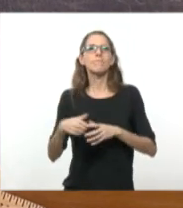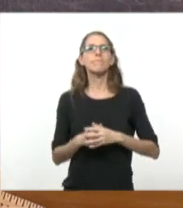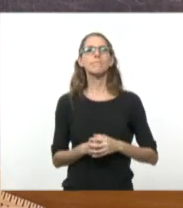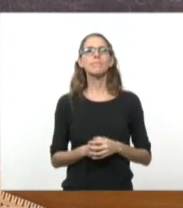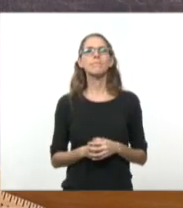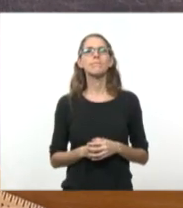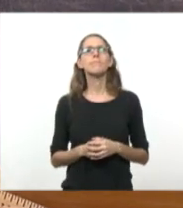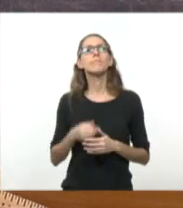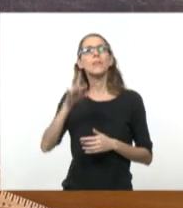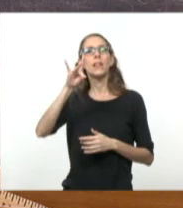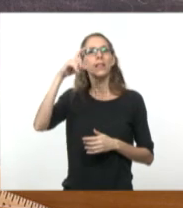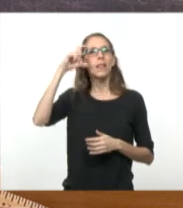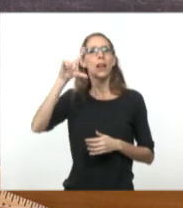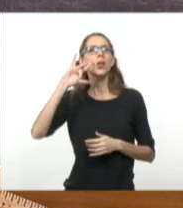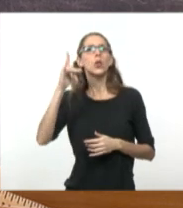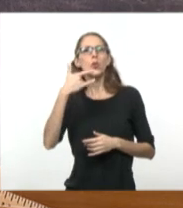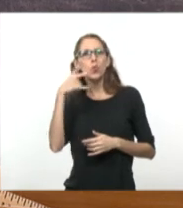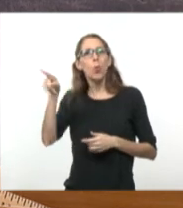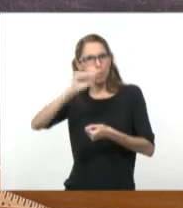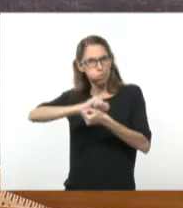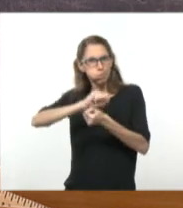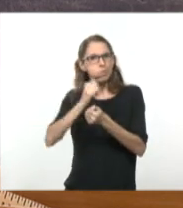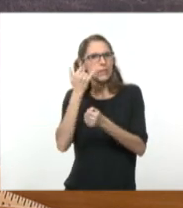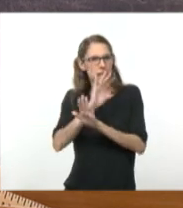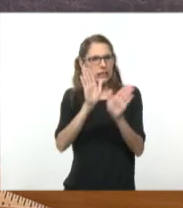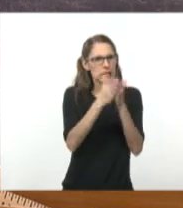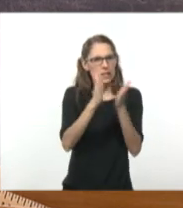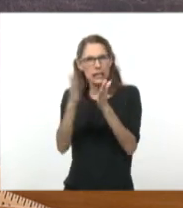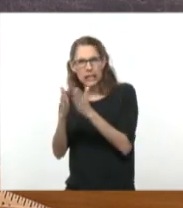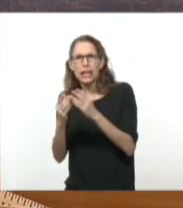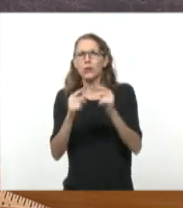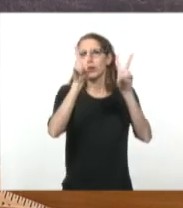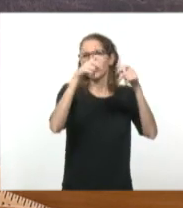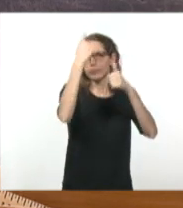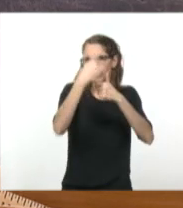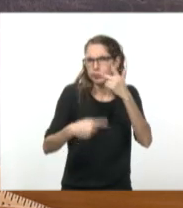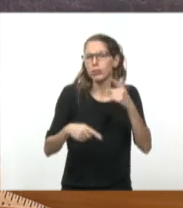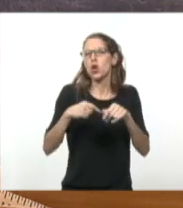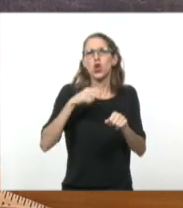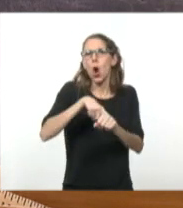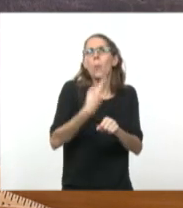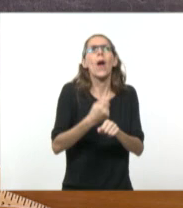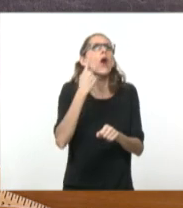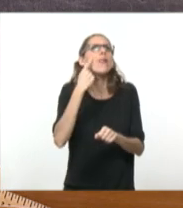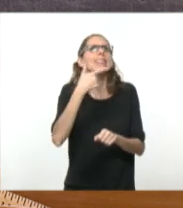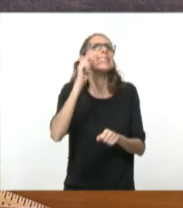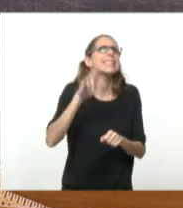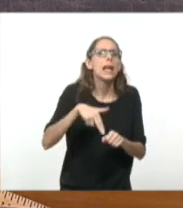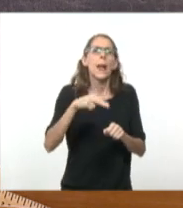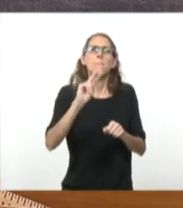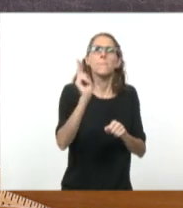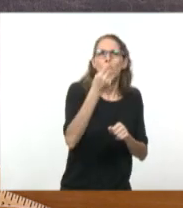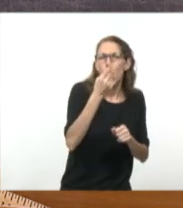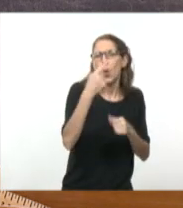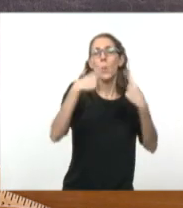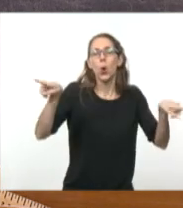Entonces, Delius publicó libros, No puedo vivir sin música, mi cuaderno de dibujos y viñetas, Chiquilín de Bachín